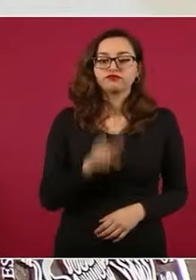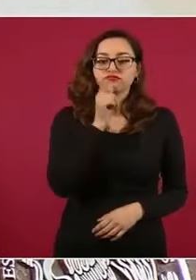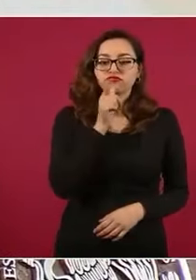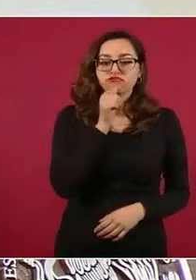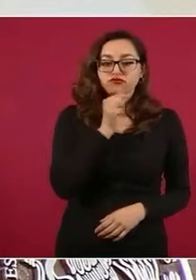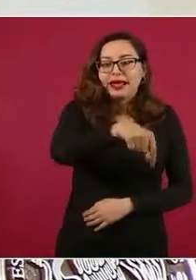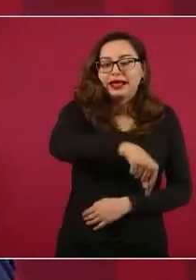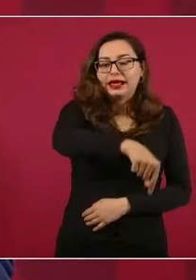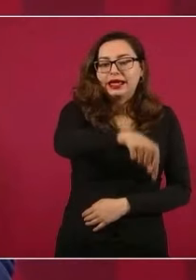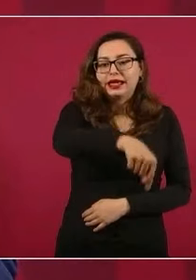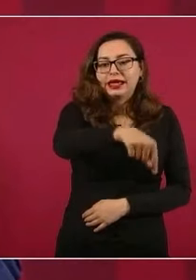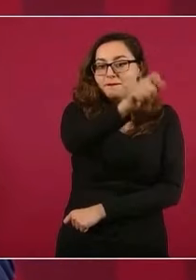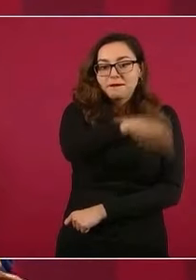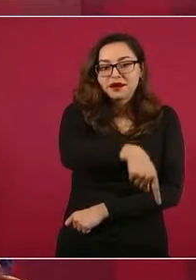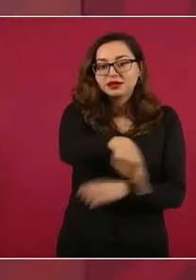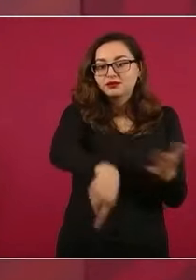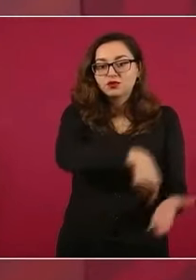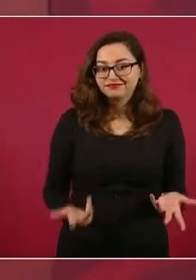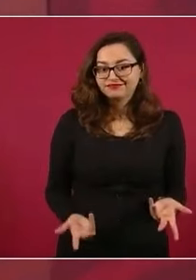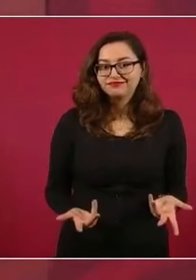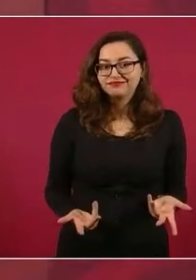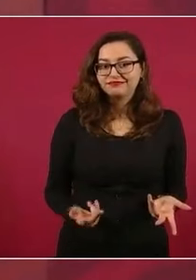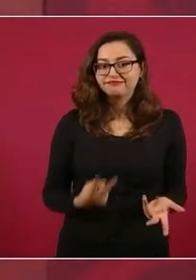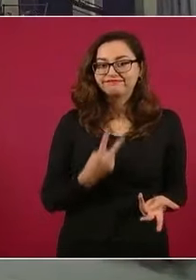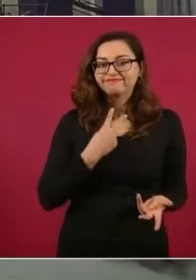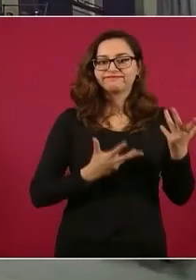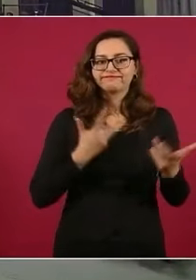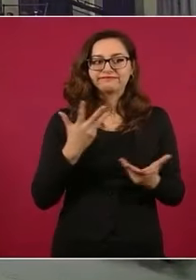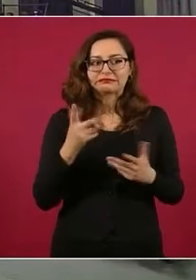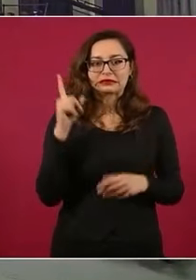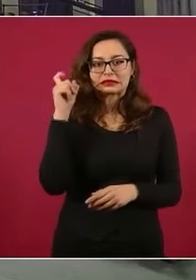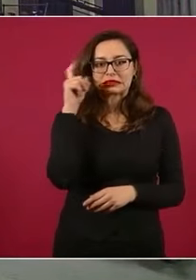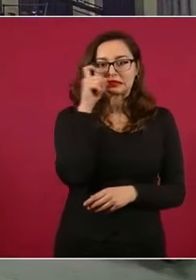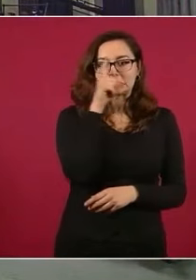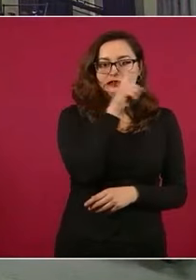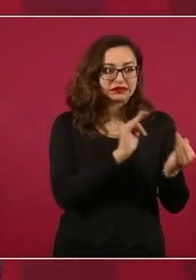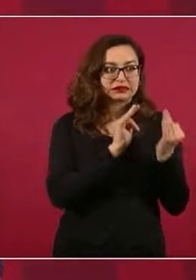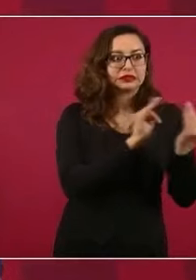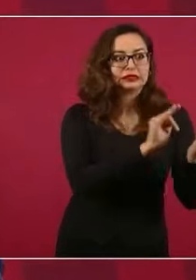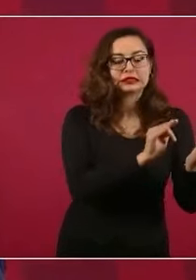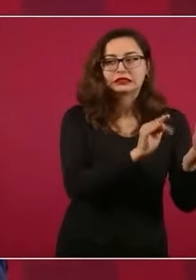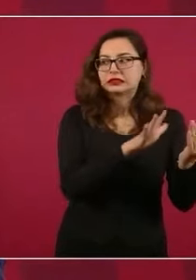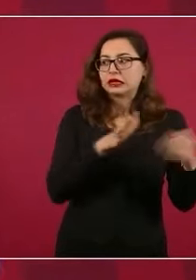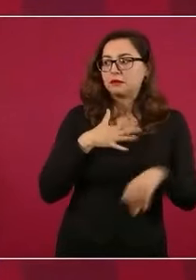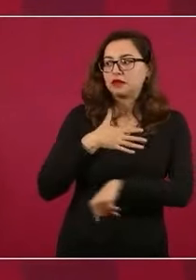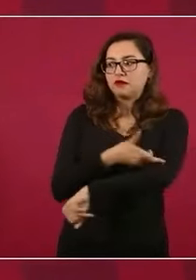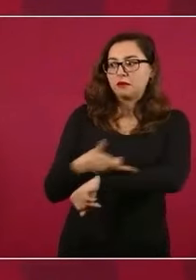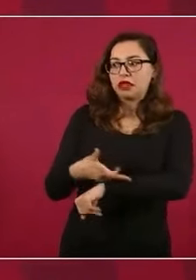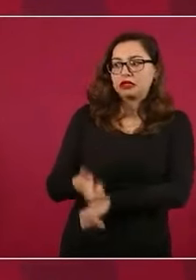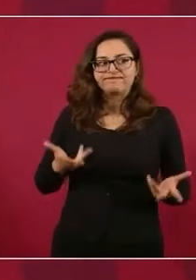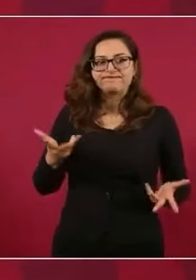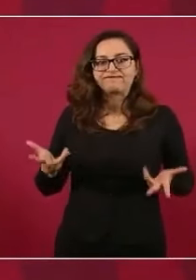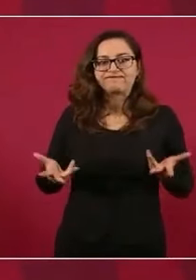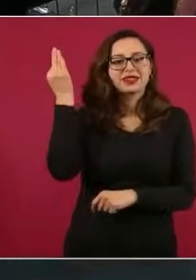vive ahí. Ahí está su familia. De ahí sí es muy difícil para ellos. Porque es plata o plomo. En cambio, una corporación